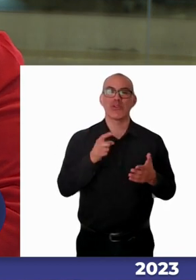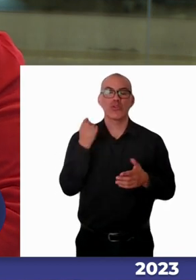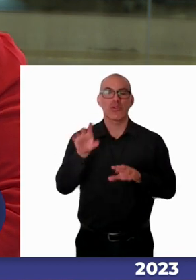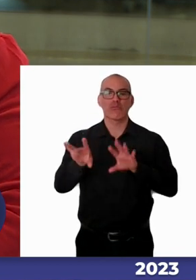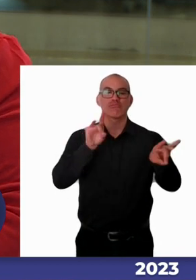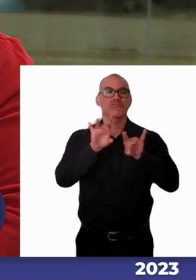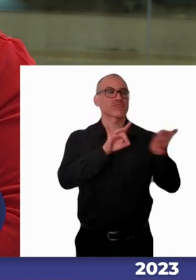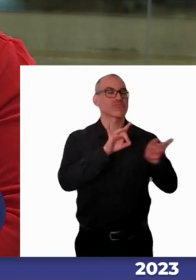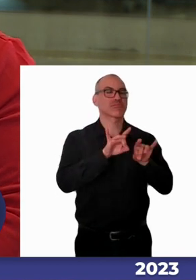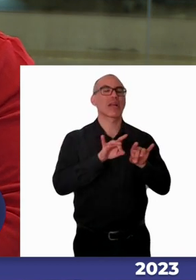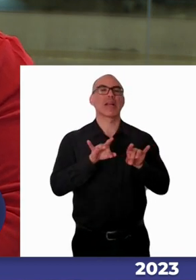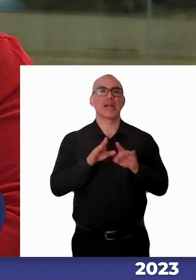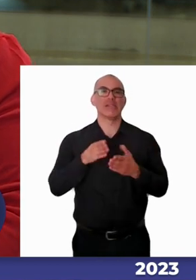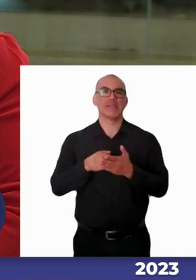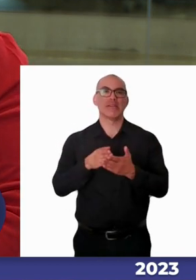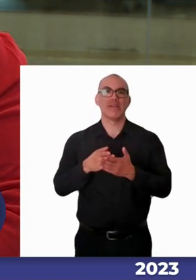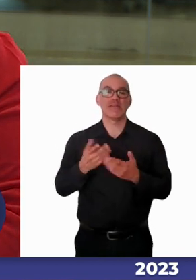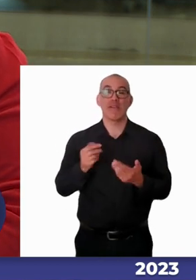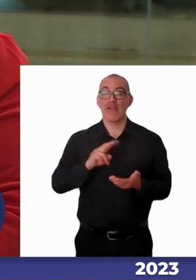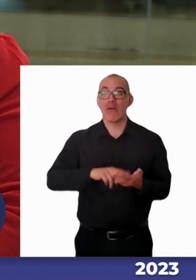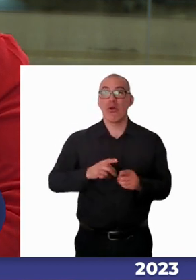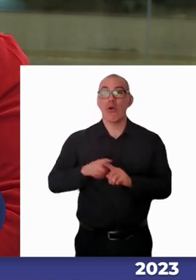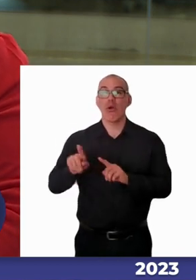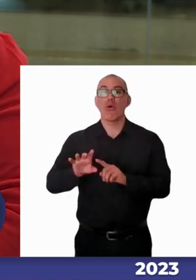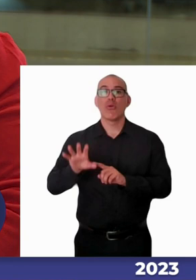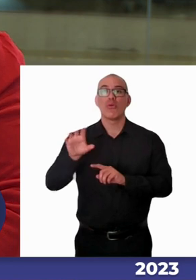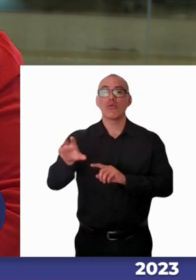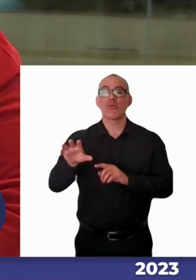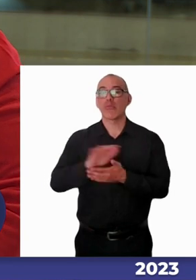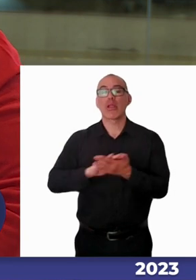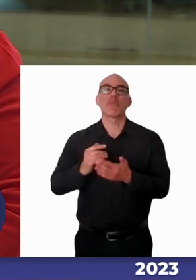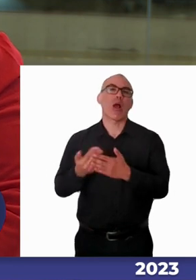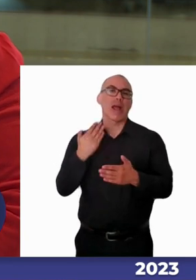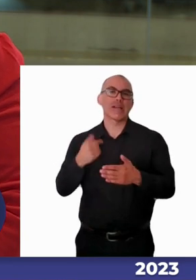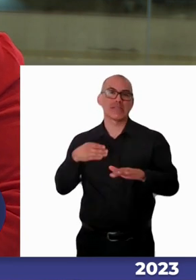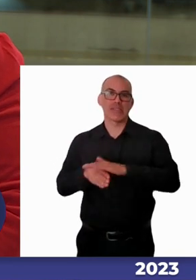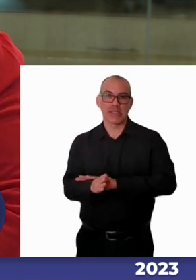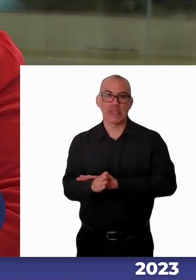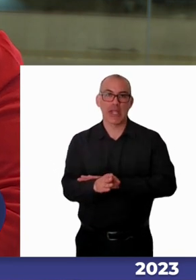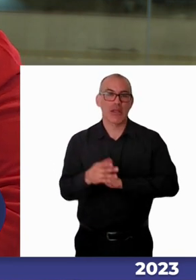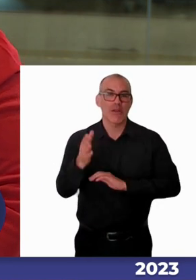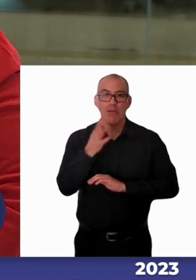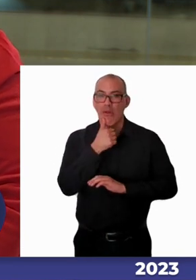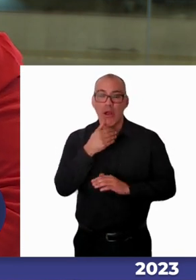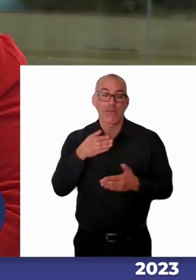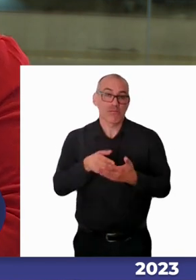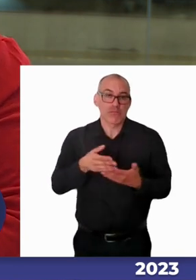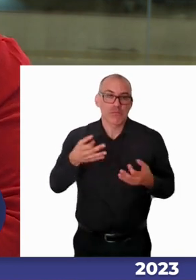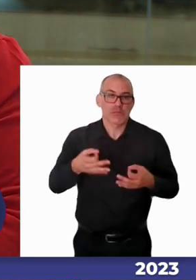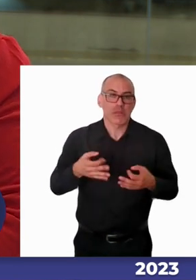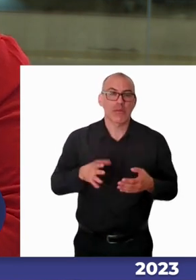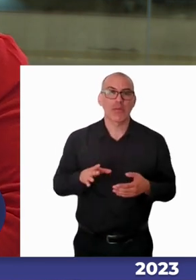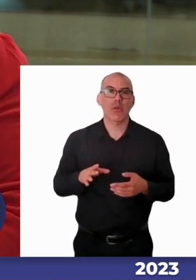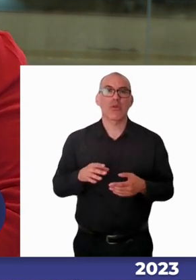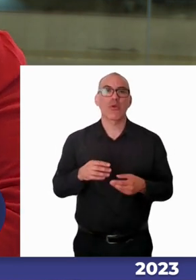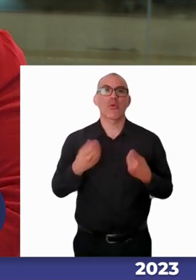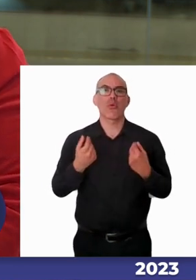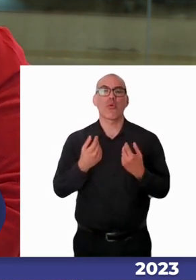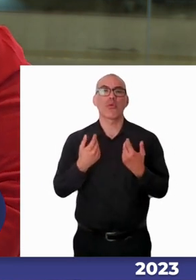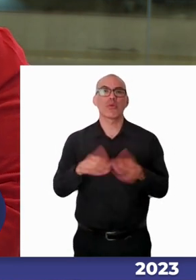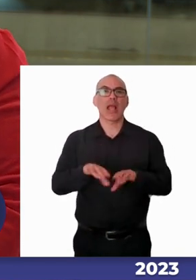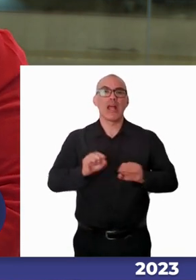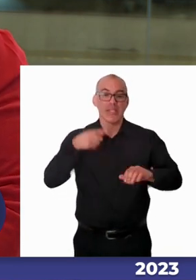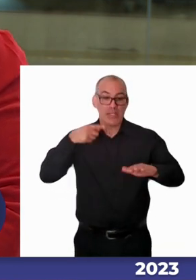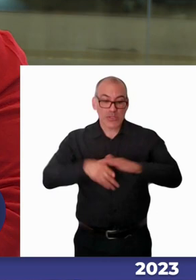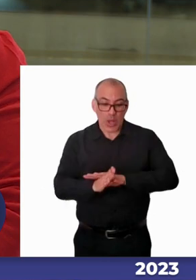dan tanto en in situ en la entrada, muchas veces se dan en el territorio como tal y se dan cuando la persona ingresa porque